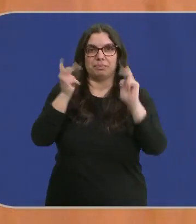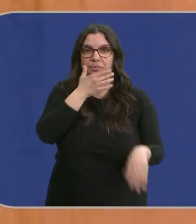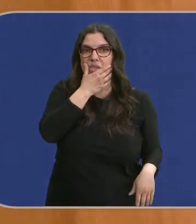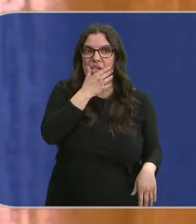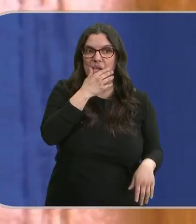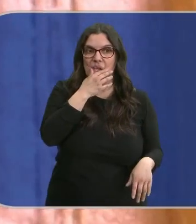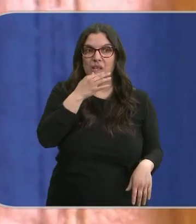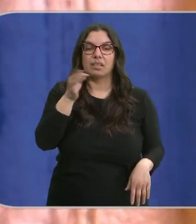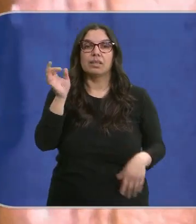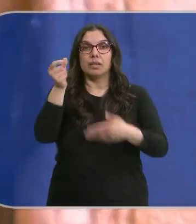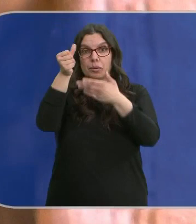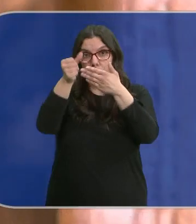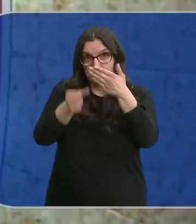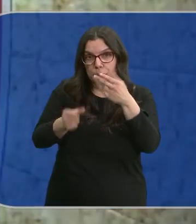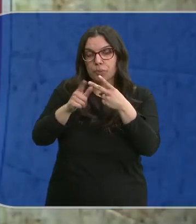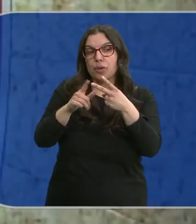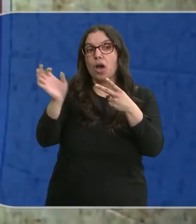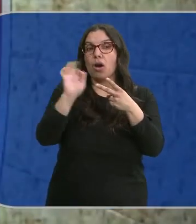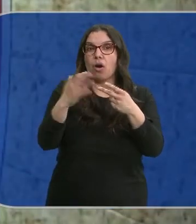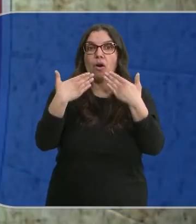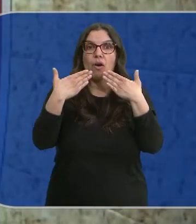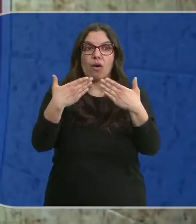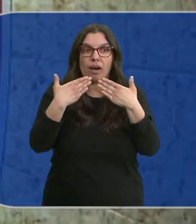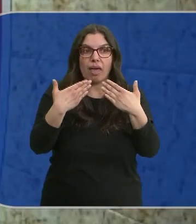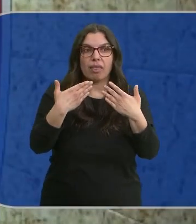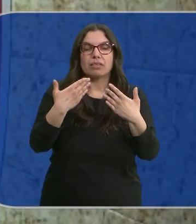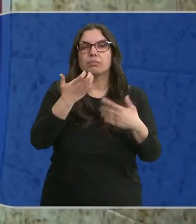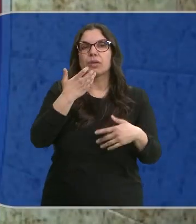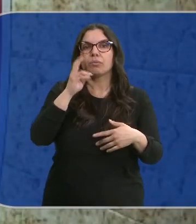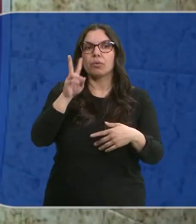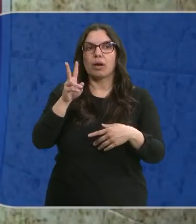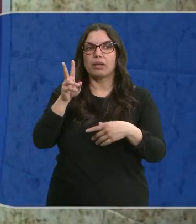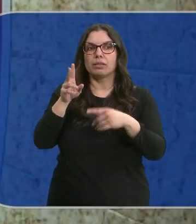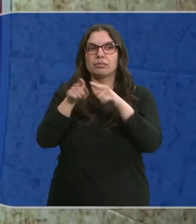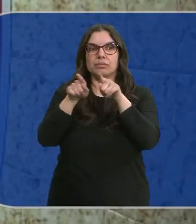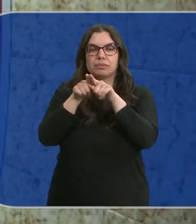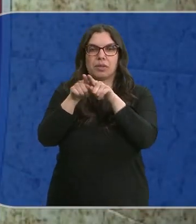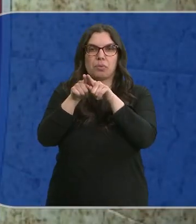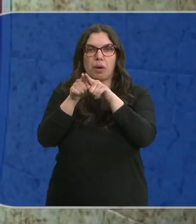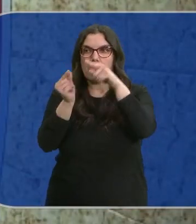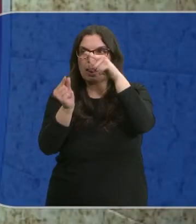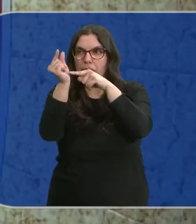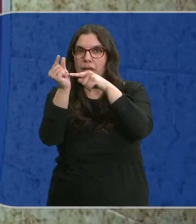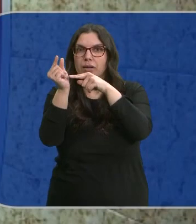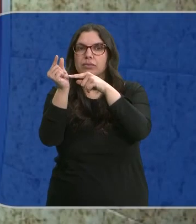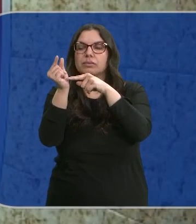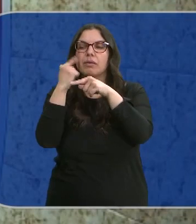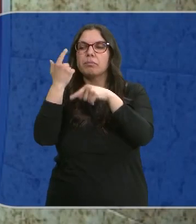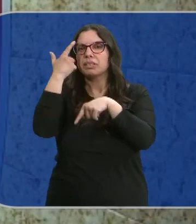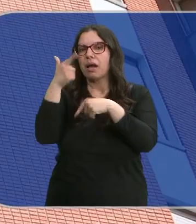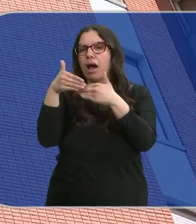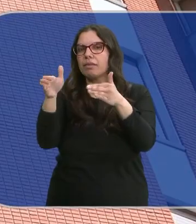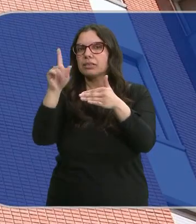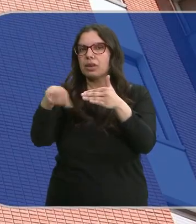O bien con el hilo del pegamento o gracias a pequeños testigos de plástico como estos que captó una mirilla electrónica, descartan próximos